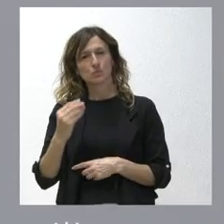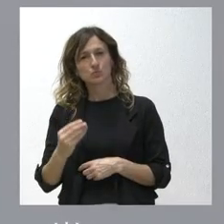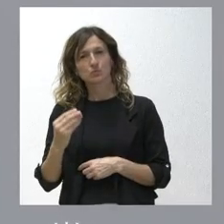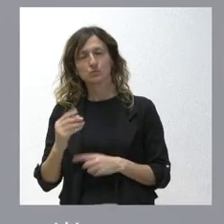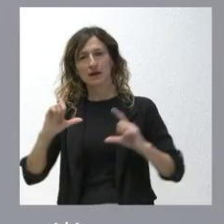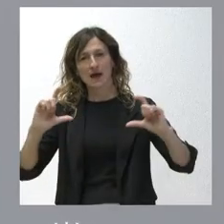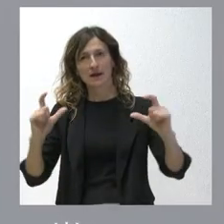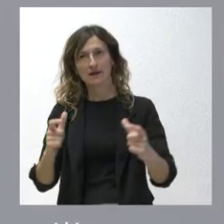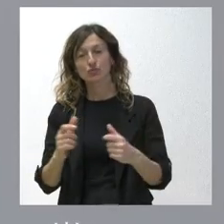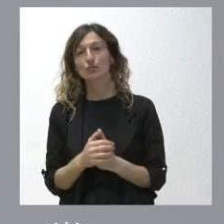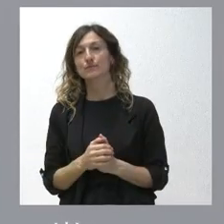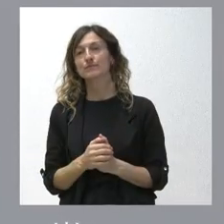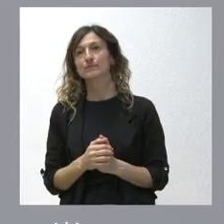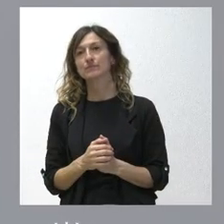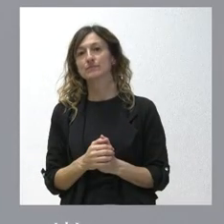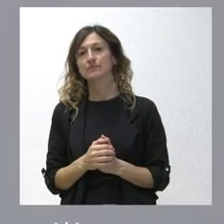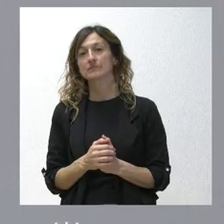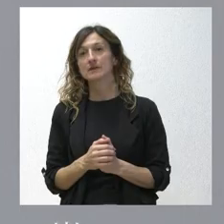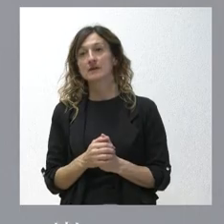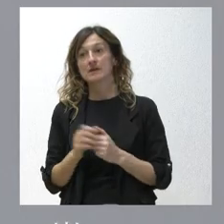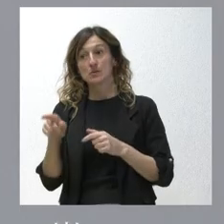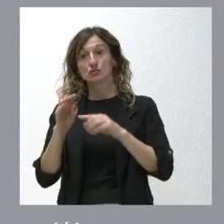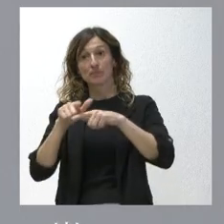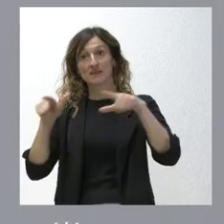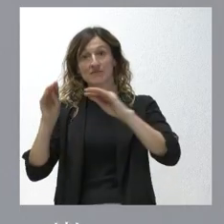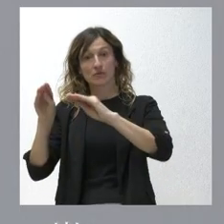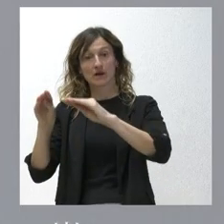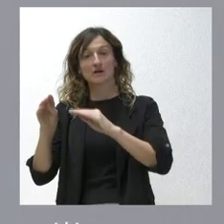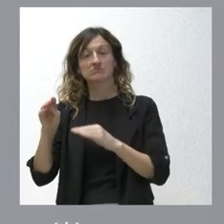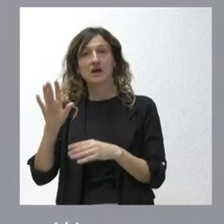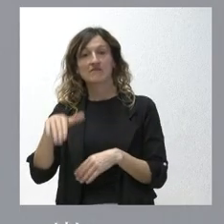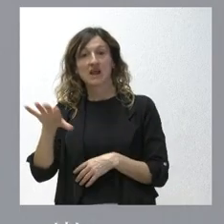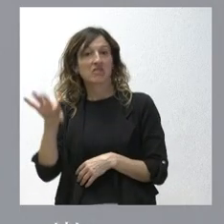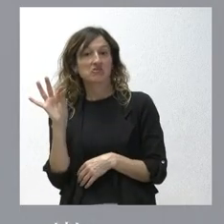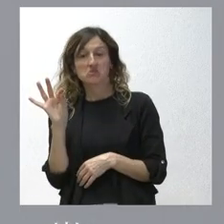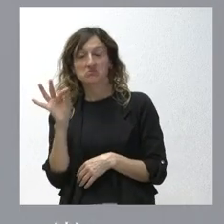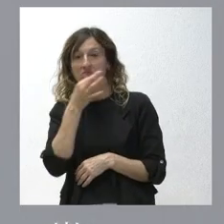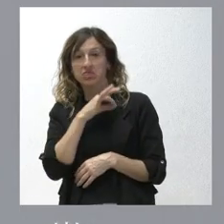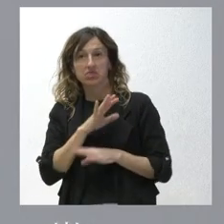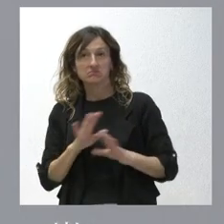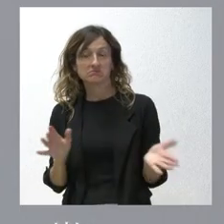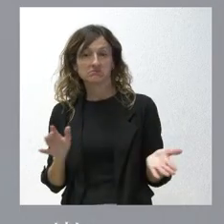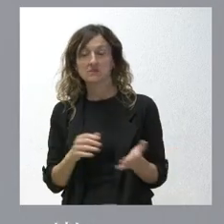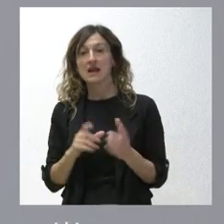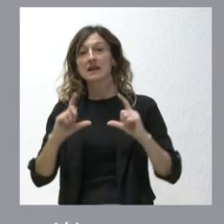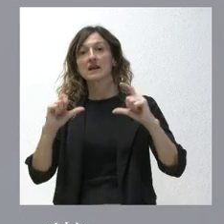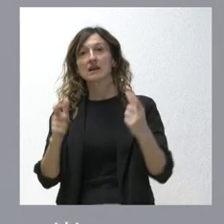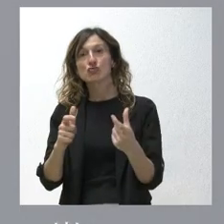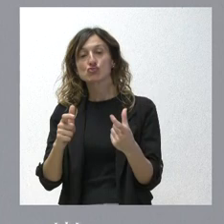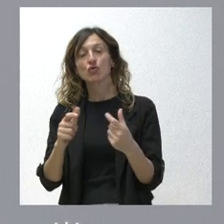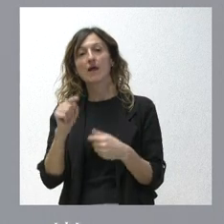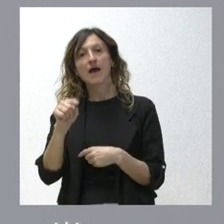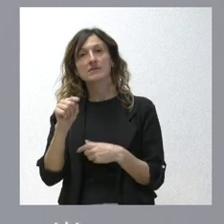reunirse Oncobierzo la plataforma decidió libremente no asistir era una reunión donde se puso de